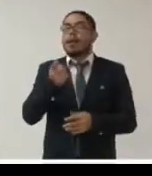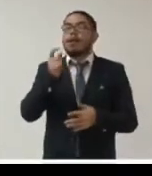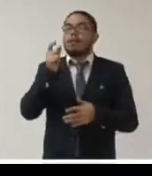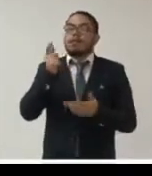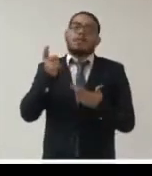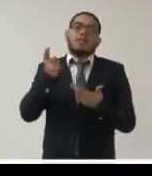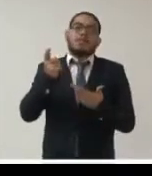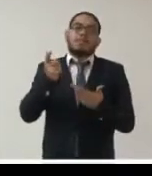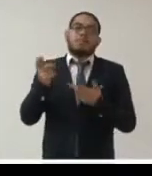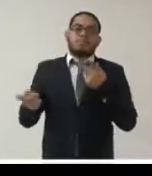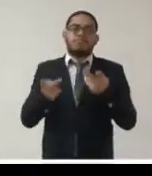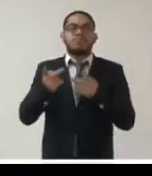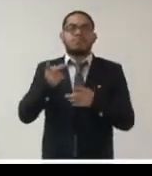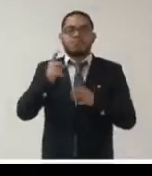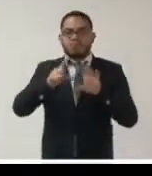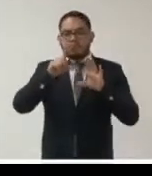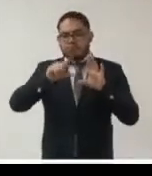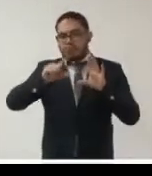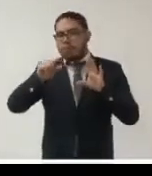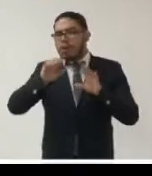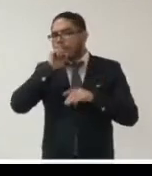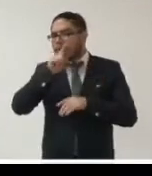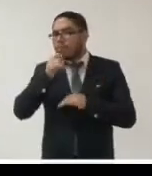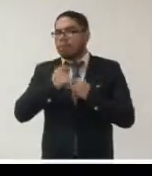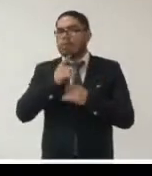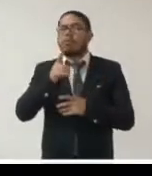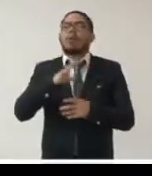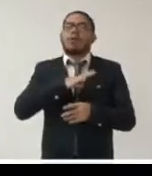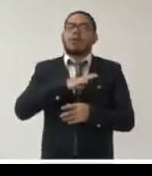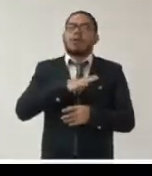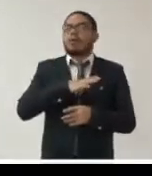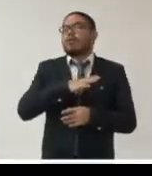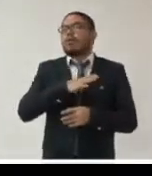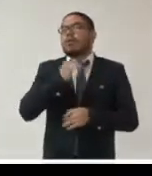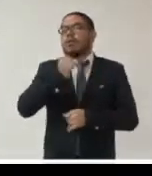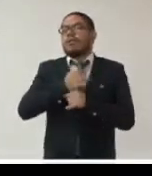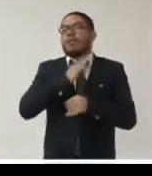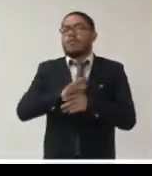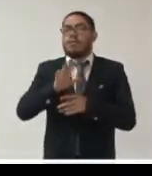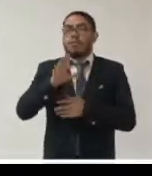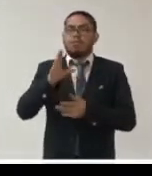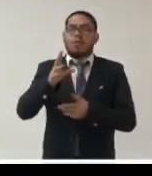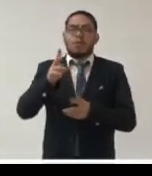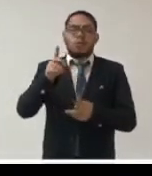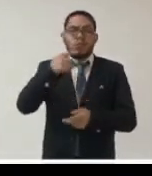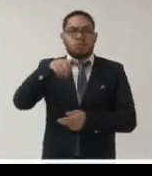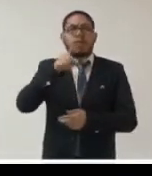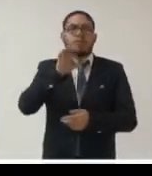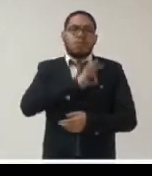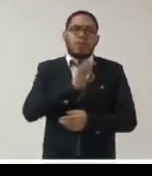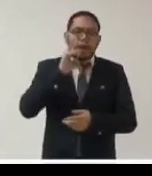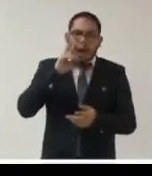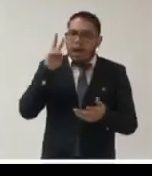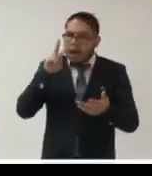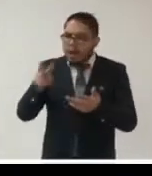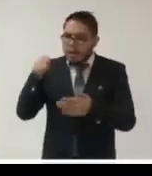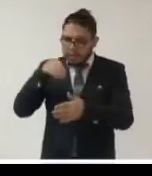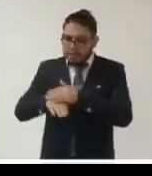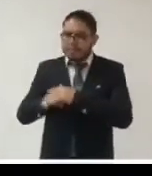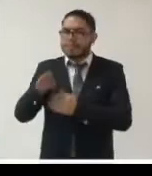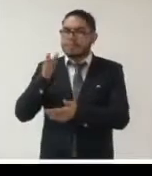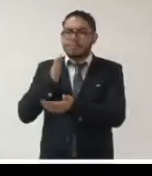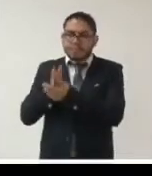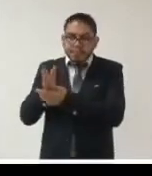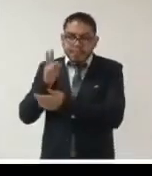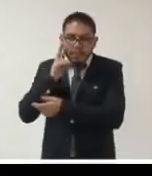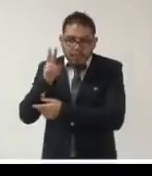abiertos sobre COVID-19 este apartado contiene la base de datos descargable de las solicitudes de acceso a la información